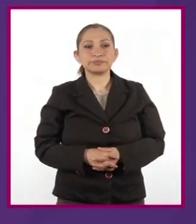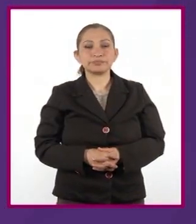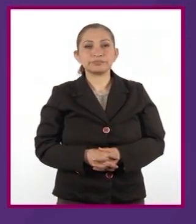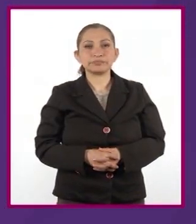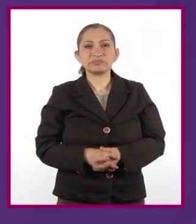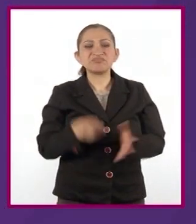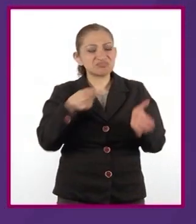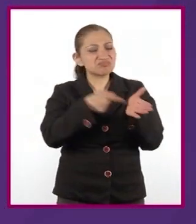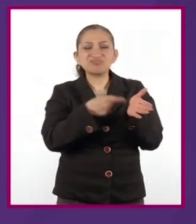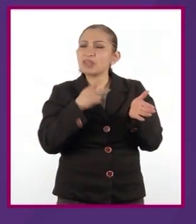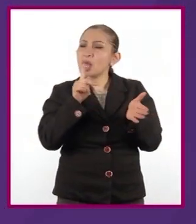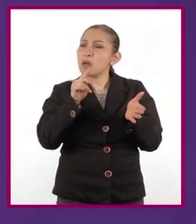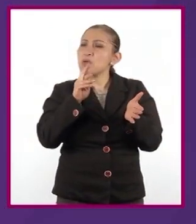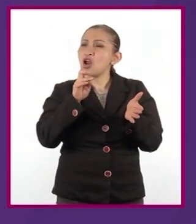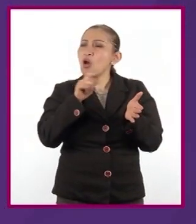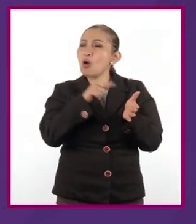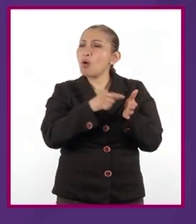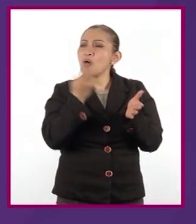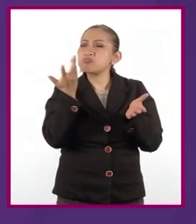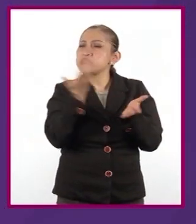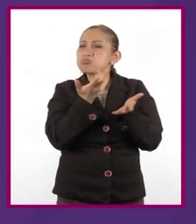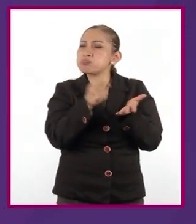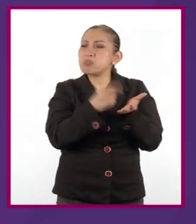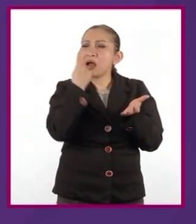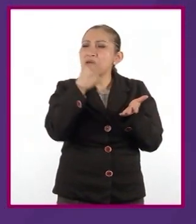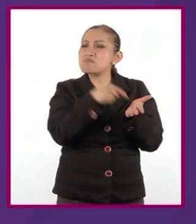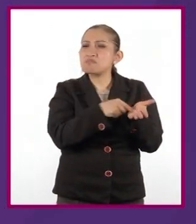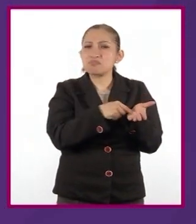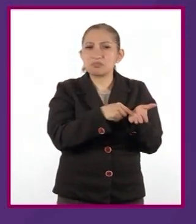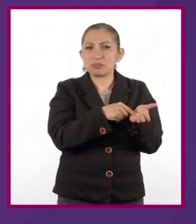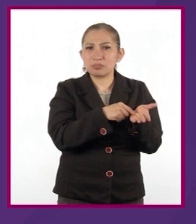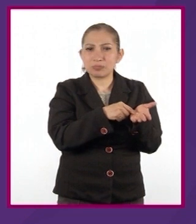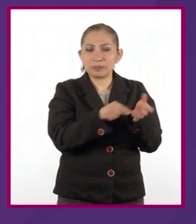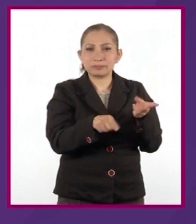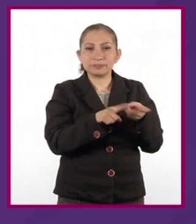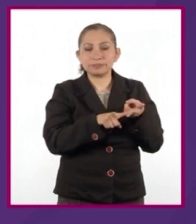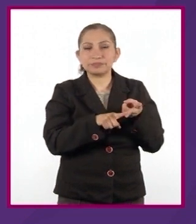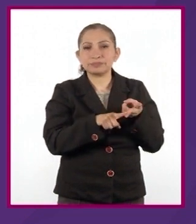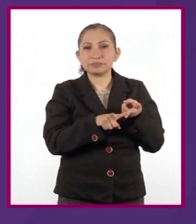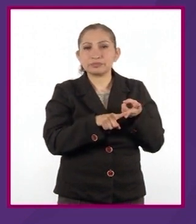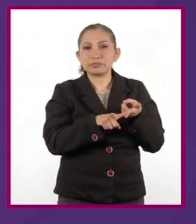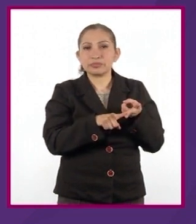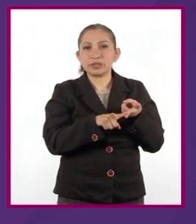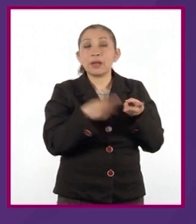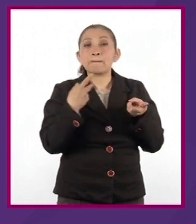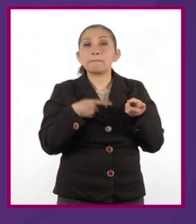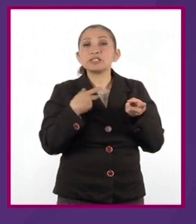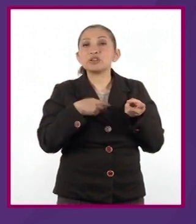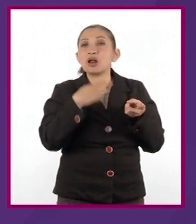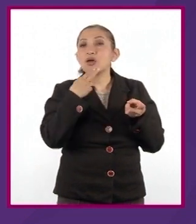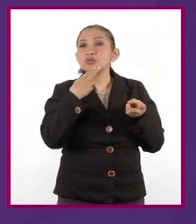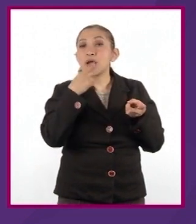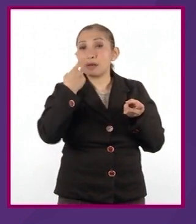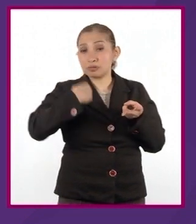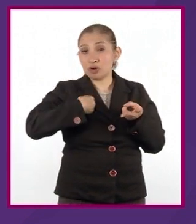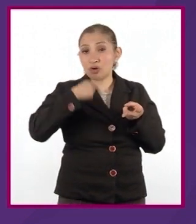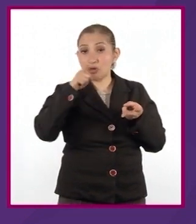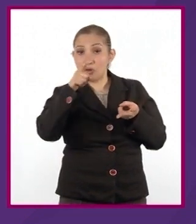¿Cuál es la intención del autor del prólogo? ¿Qué persona gramatical utiliza?